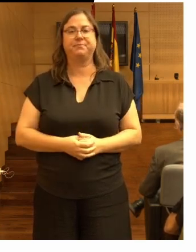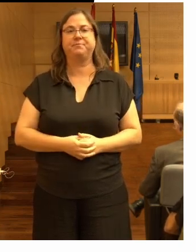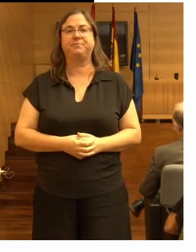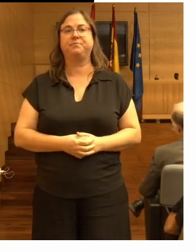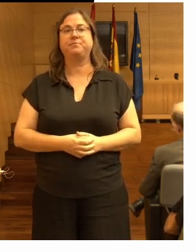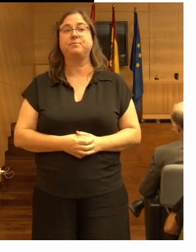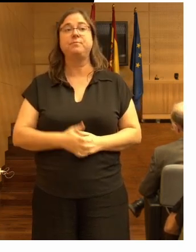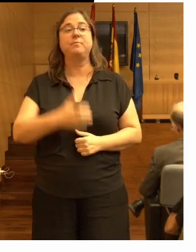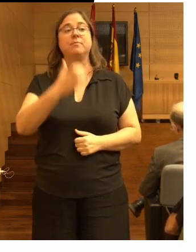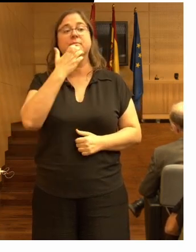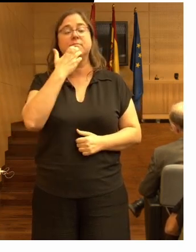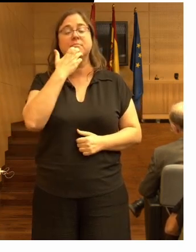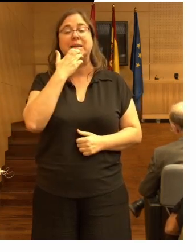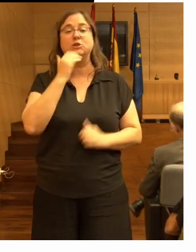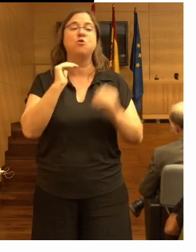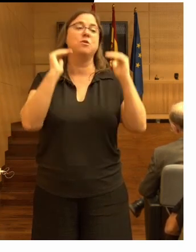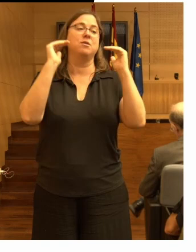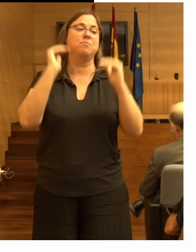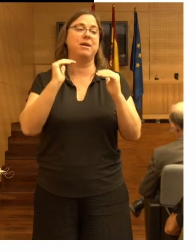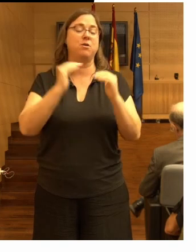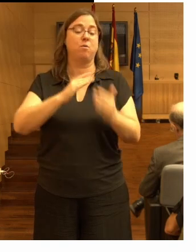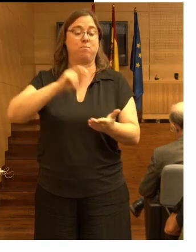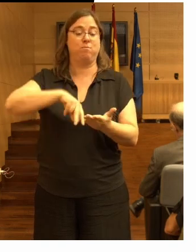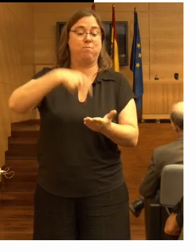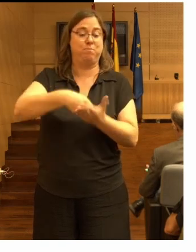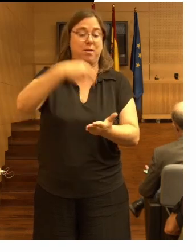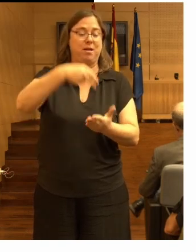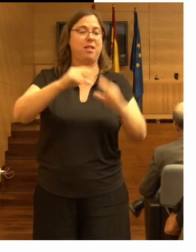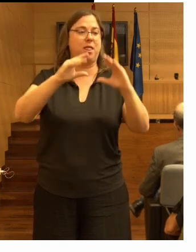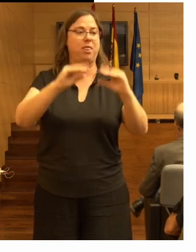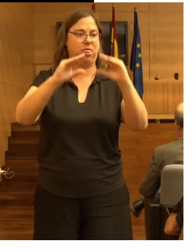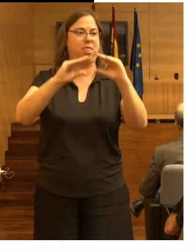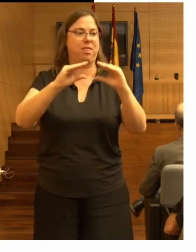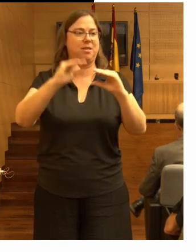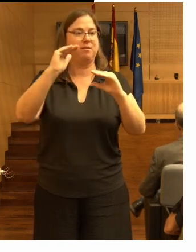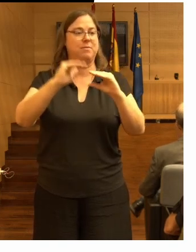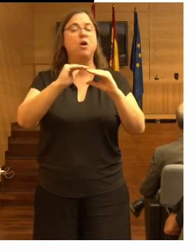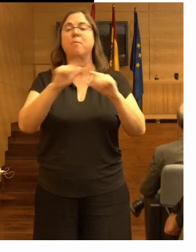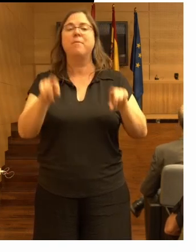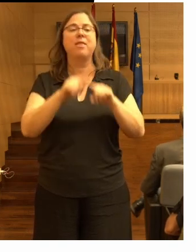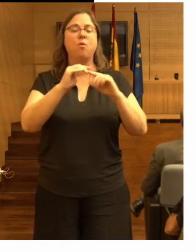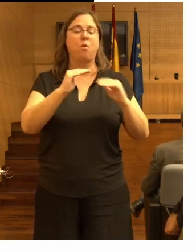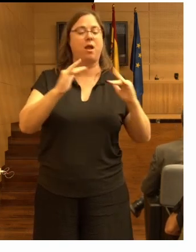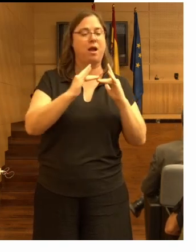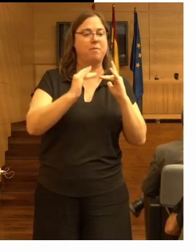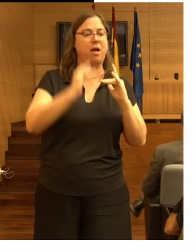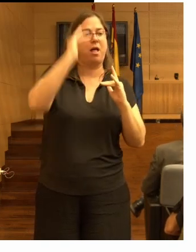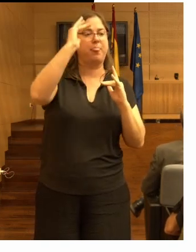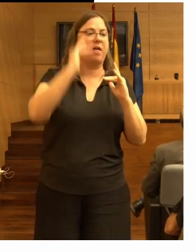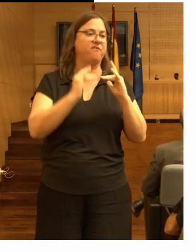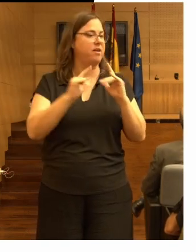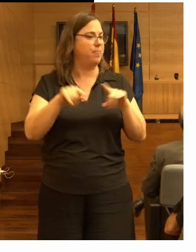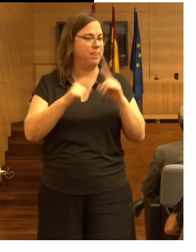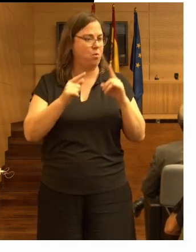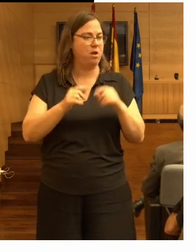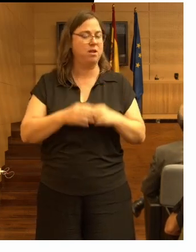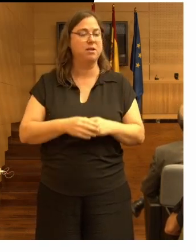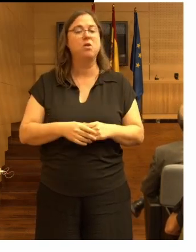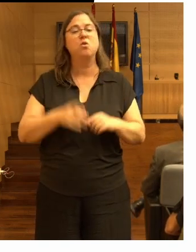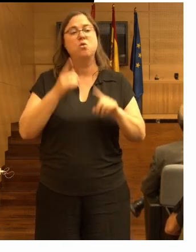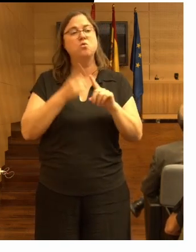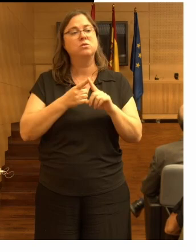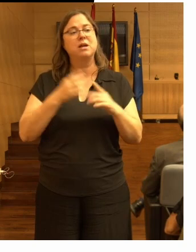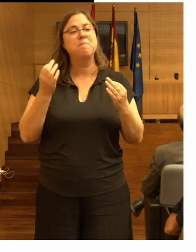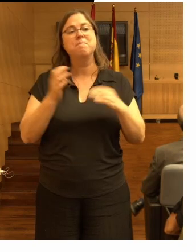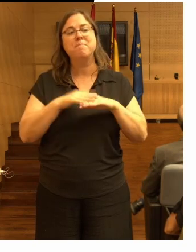porque con eso se reduce el impacto de la caída ya sea una cama alta o baja esto se utiliza